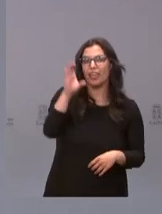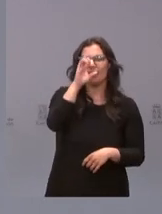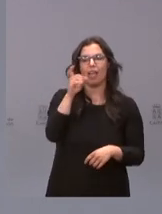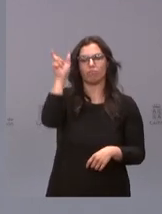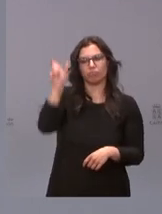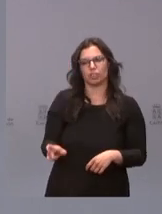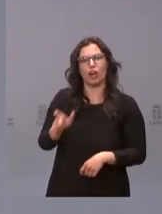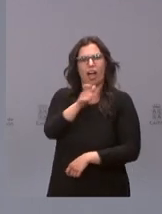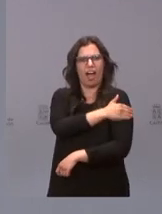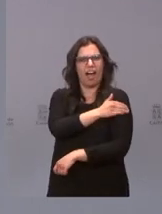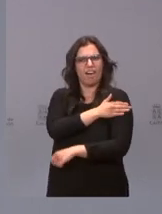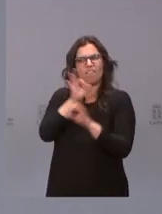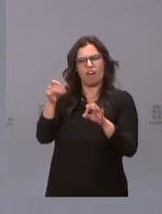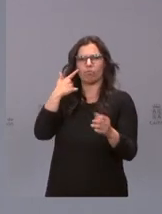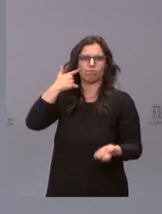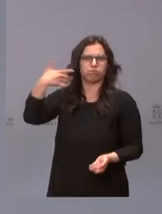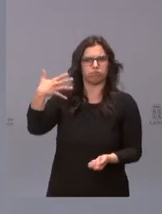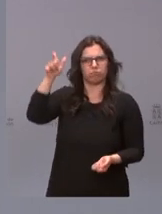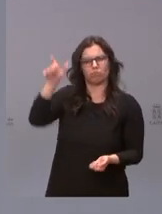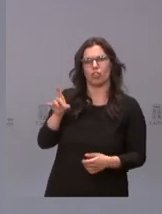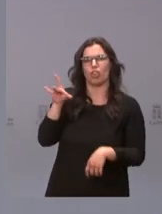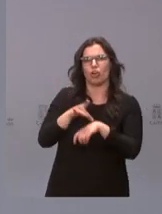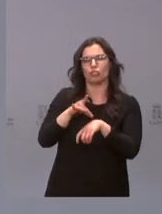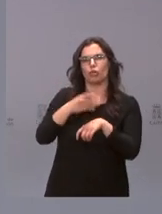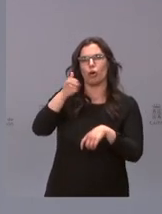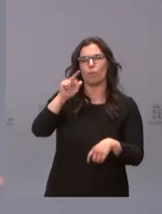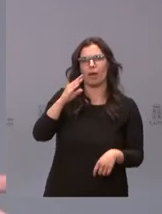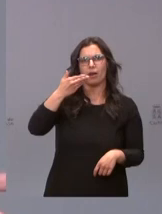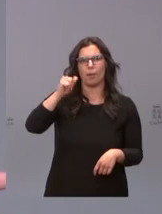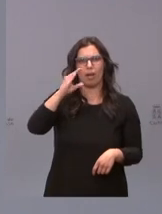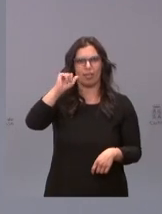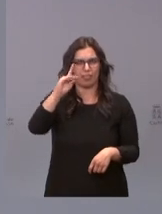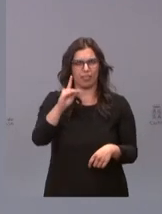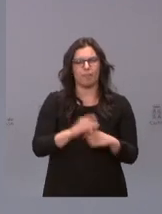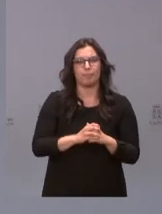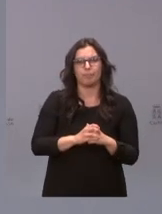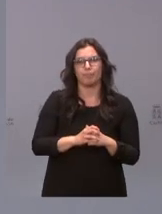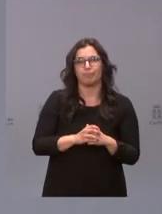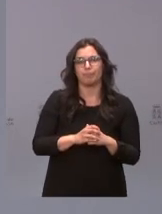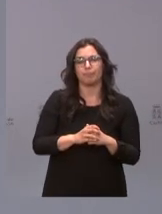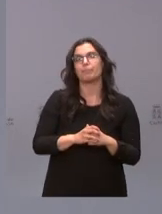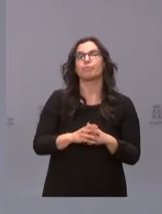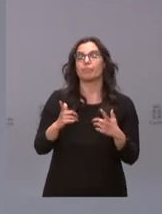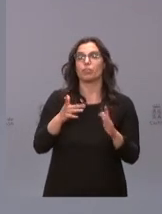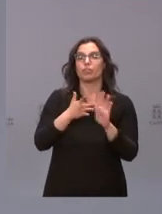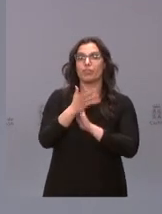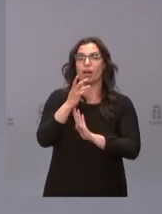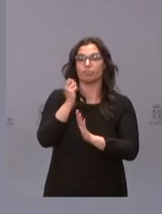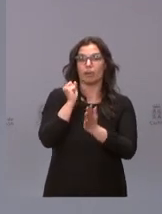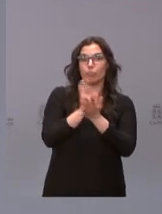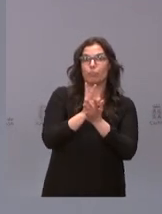persona tan prestigiosa como el doctor Barbacid, que lo convierte, lo que es una apuesta arriesgada,